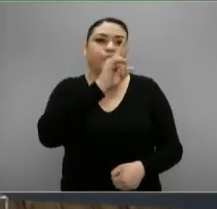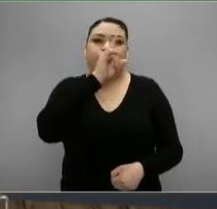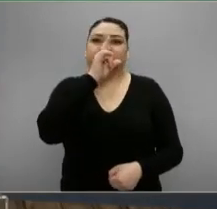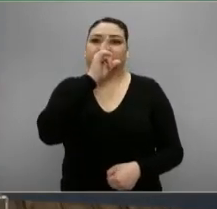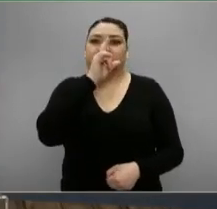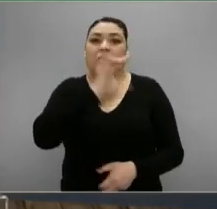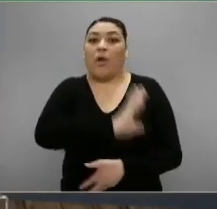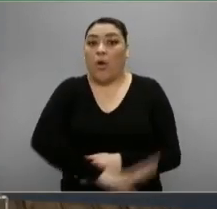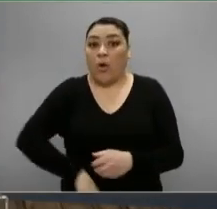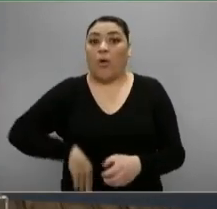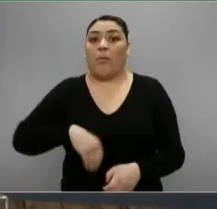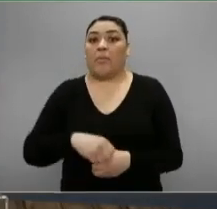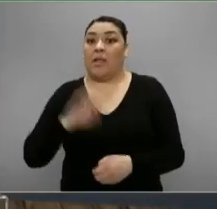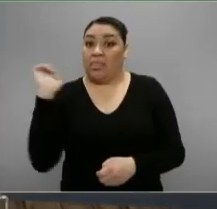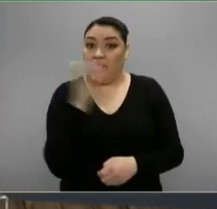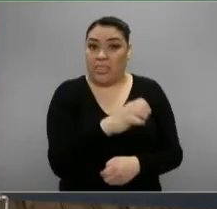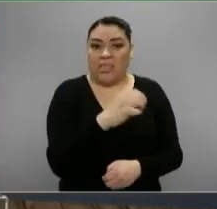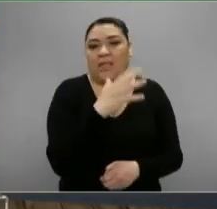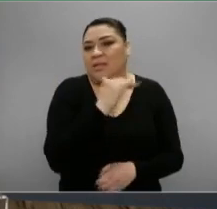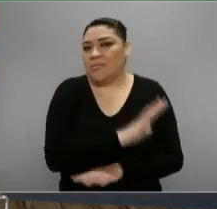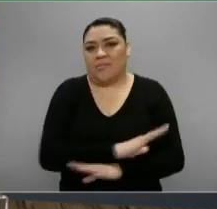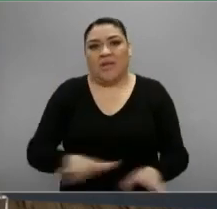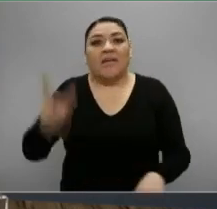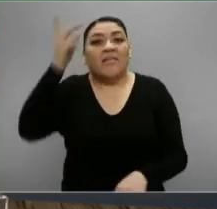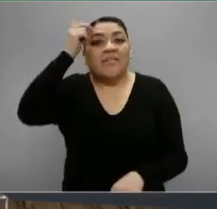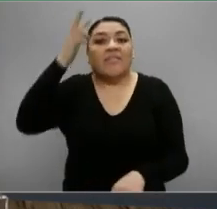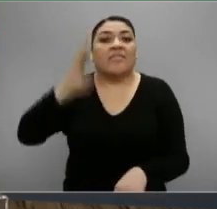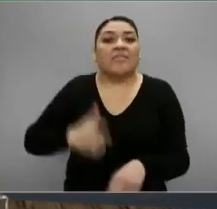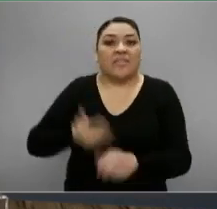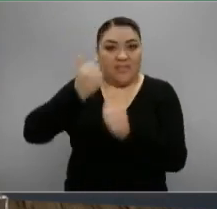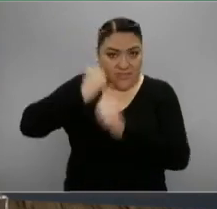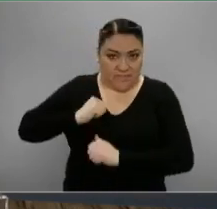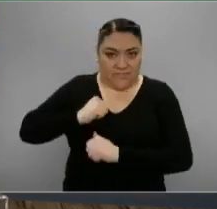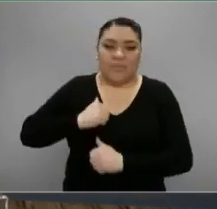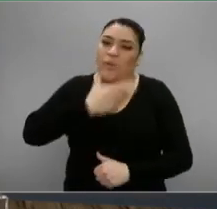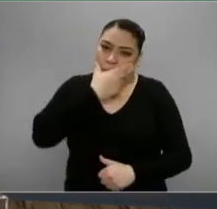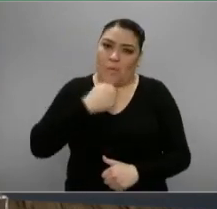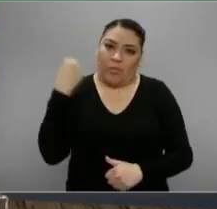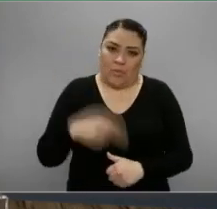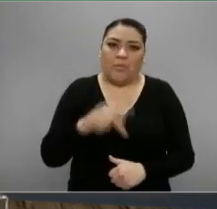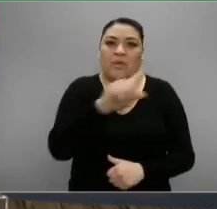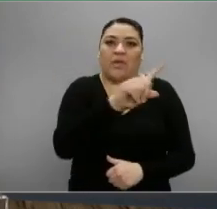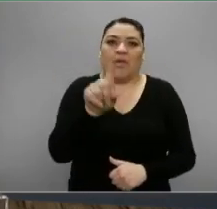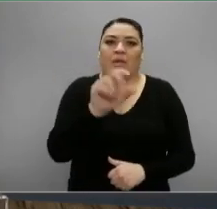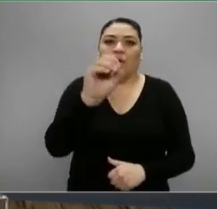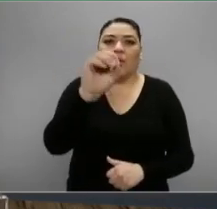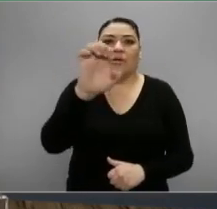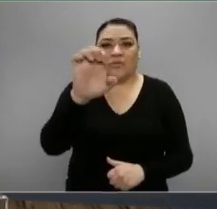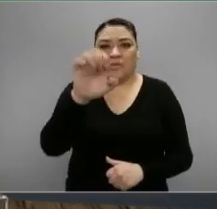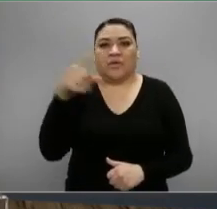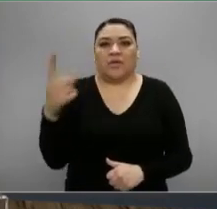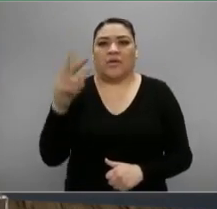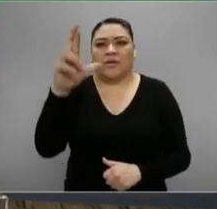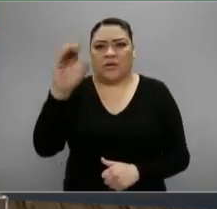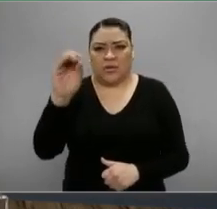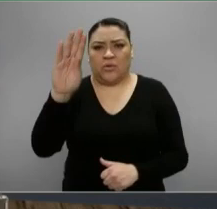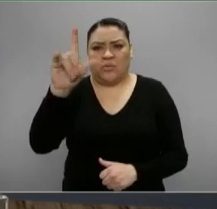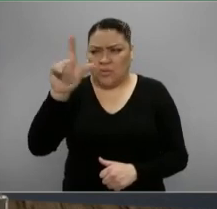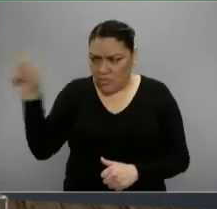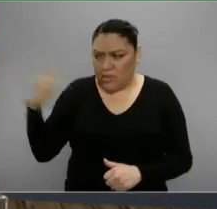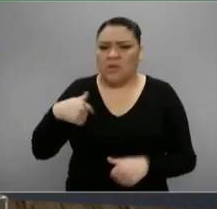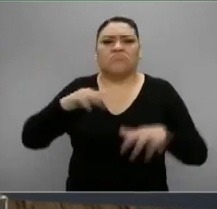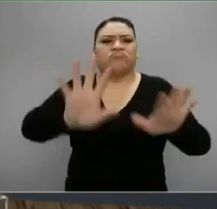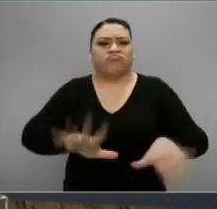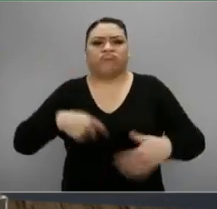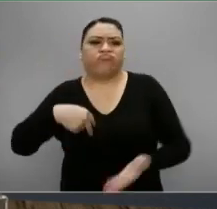va a tapar todo. Y por ello llamó al director del IMSS, a Zoe Robledo, a que dé una conferencia de prensa